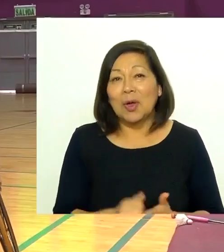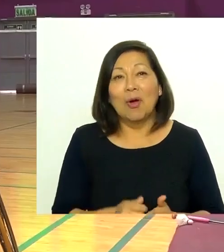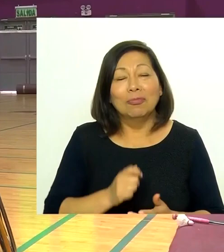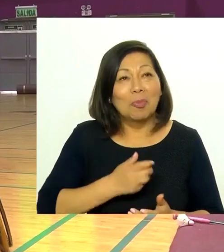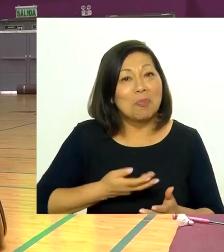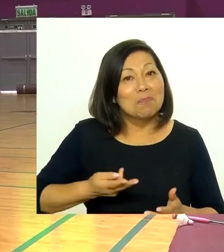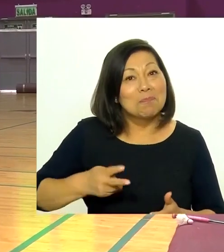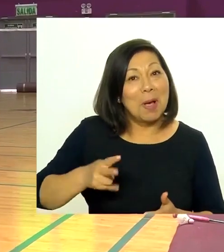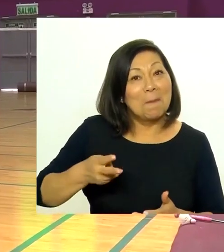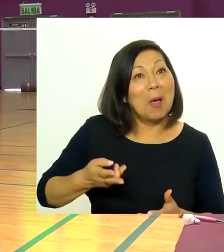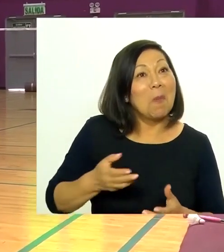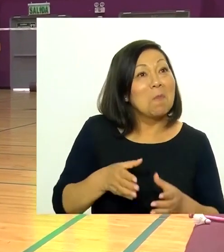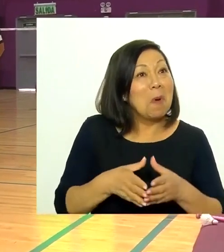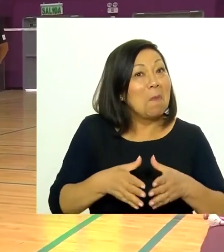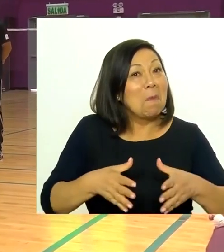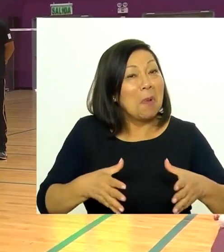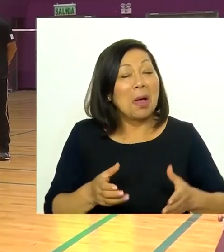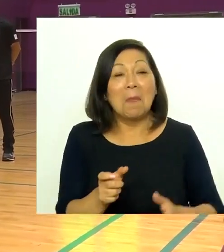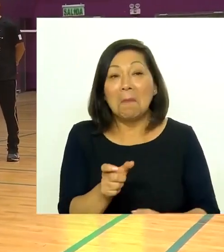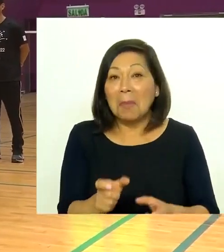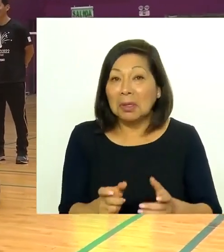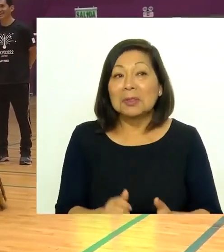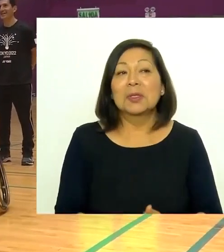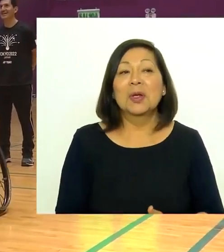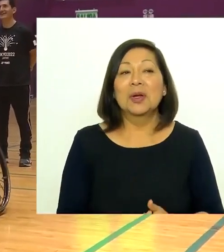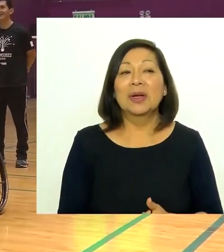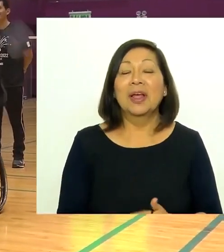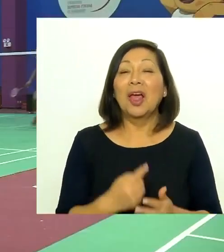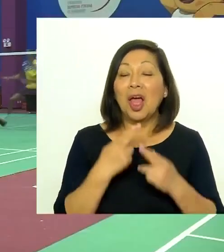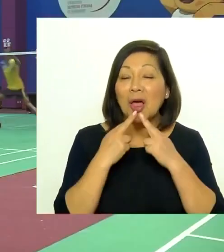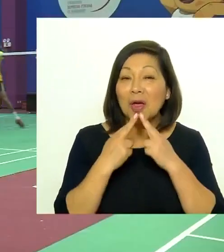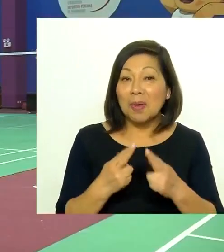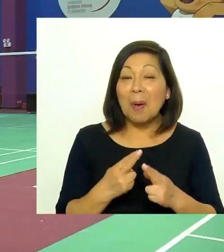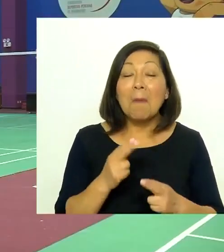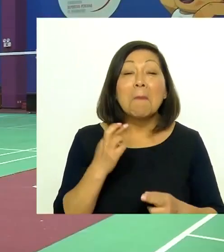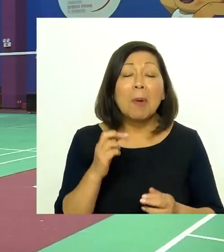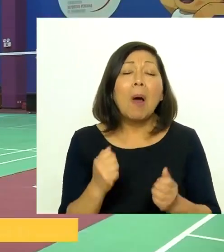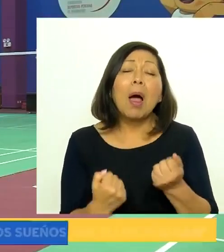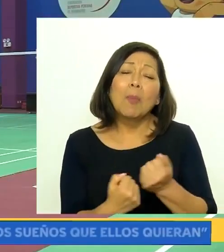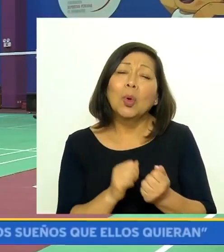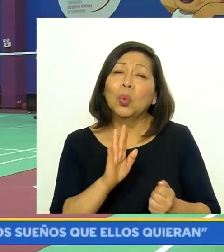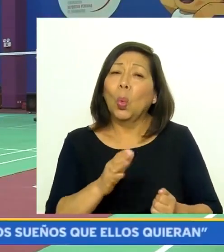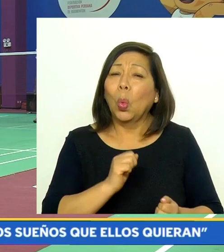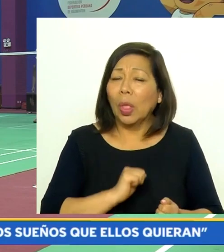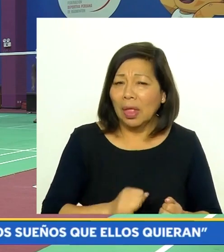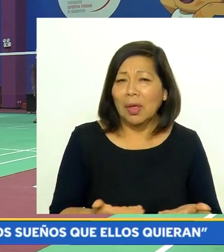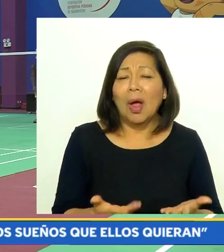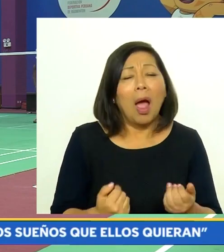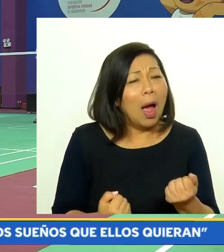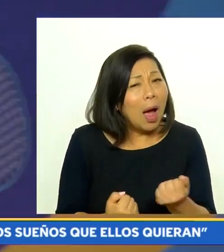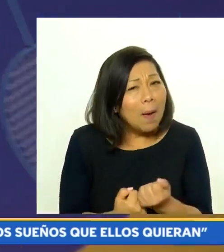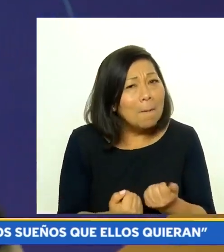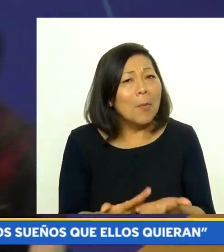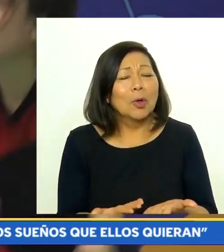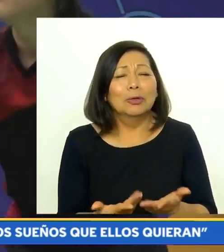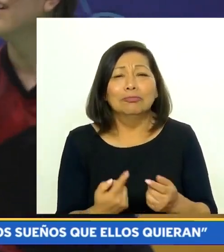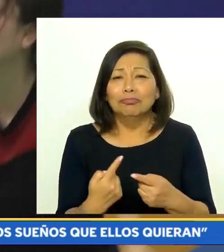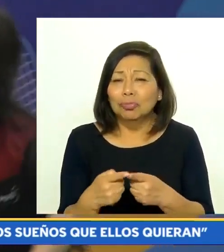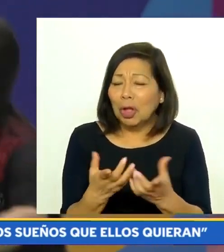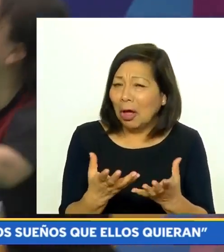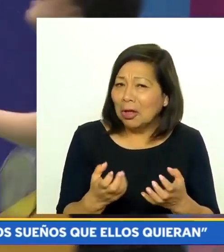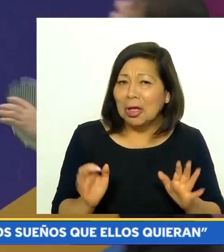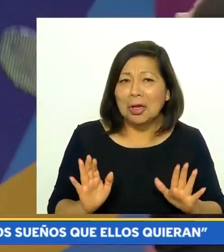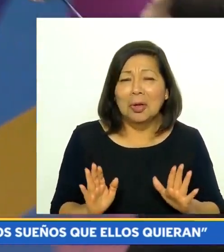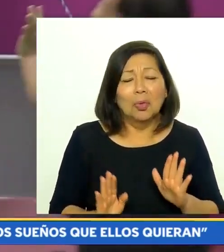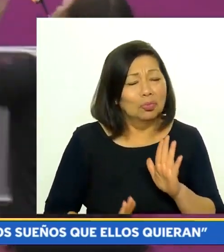peruano de para badminton está creciendo demasiado, demasiado. Les recomiendo bastante a los papás que apoyen a sus hijos, que apoyen en los sueños que